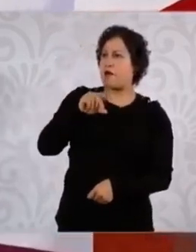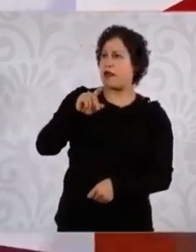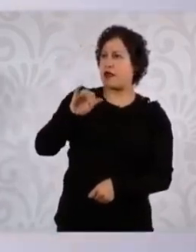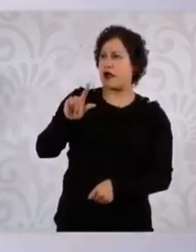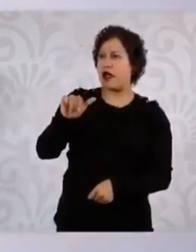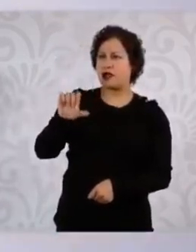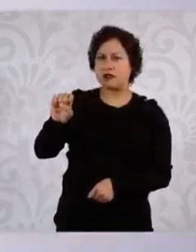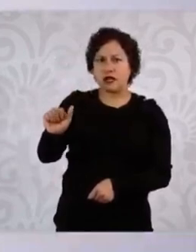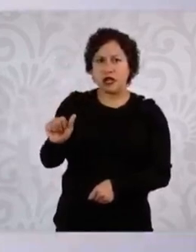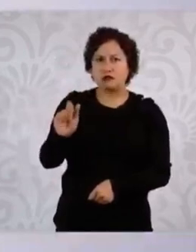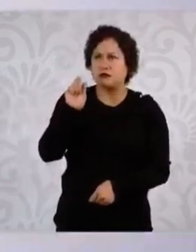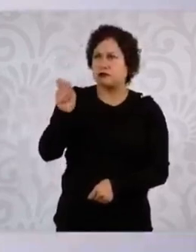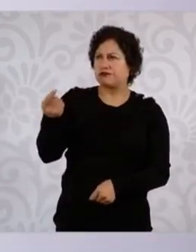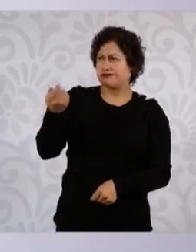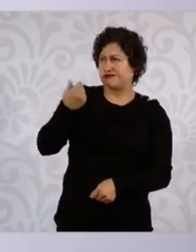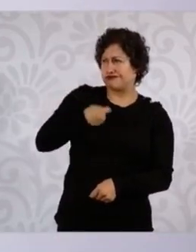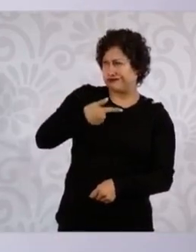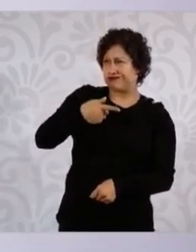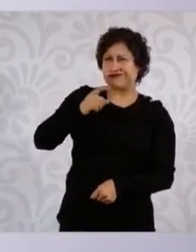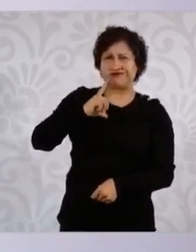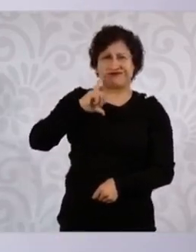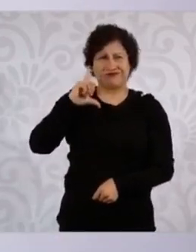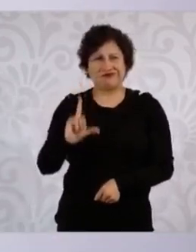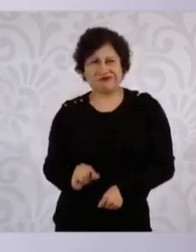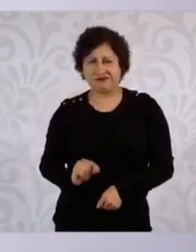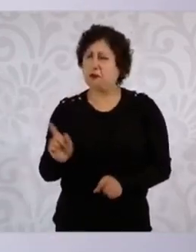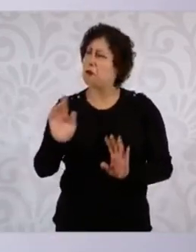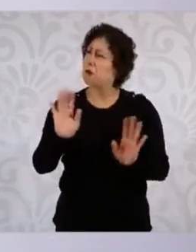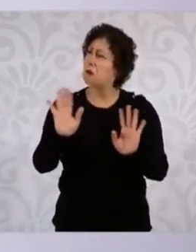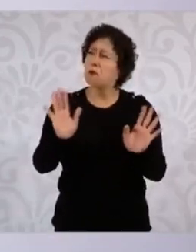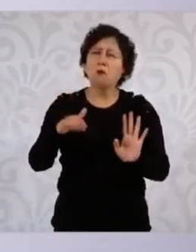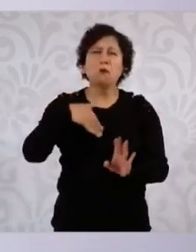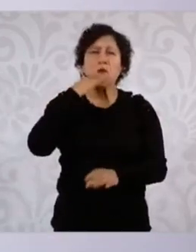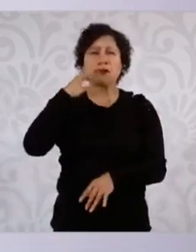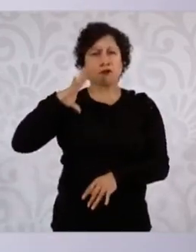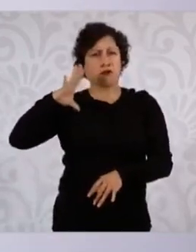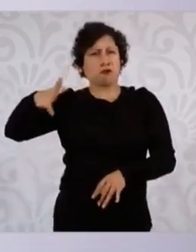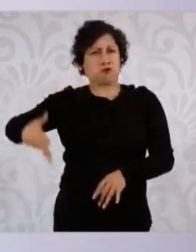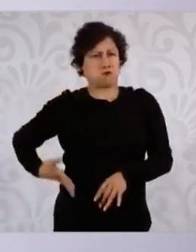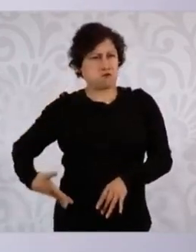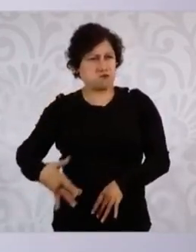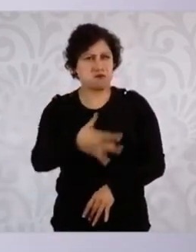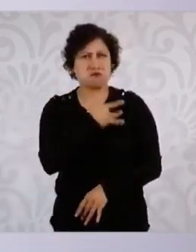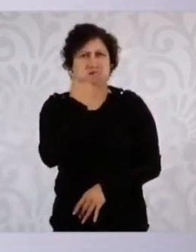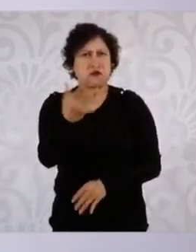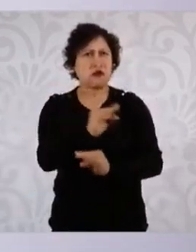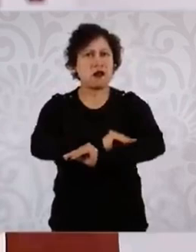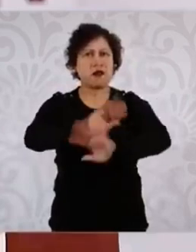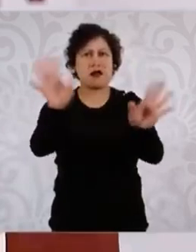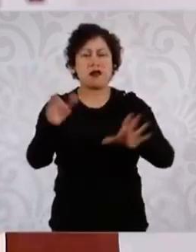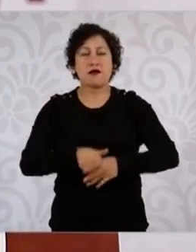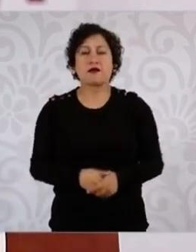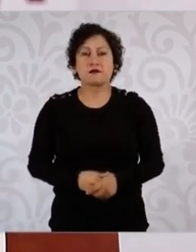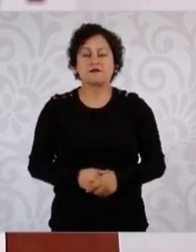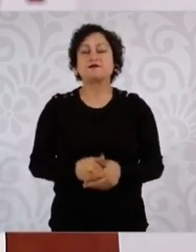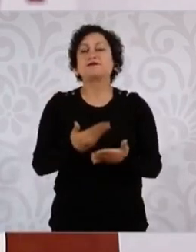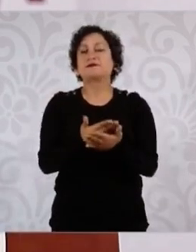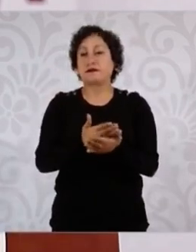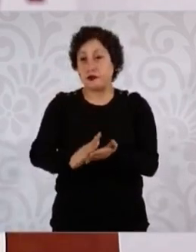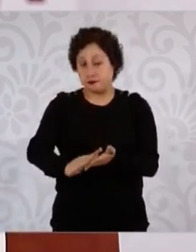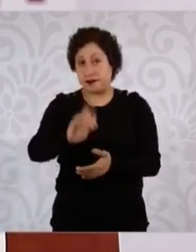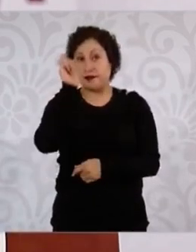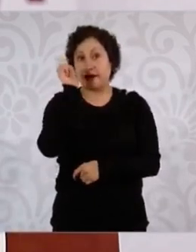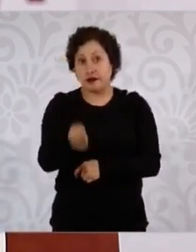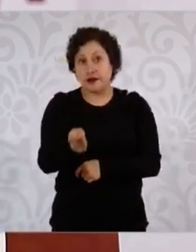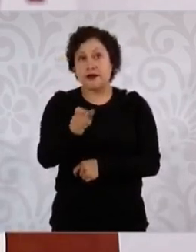para mí no es una ofensa. Y segundo, a las mujeres, que muchas veces nos